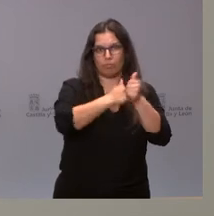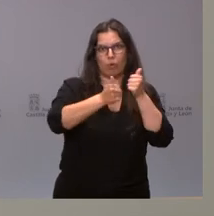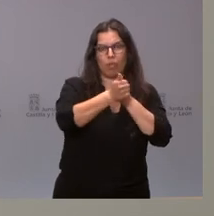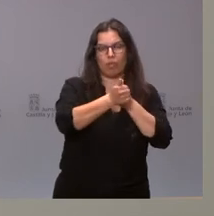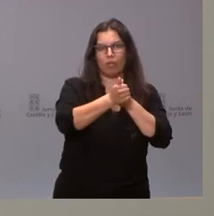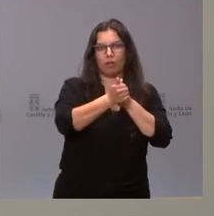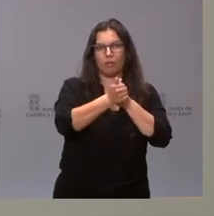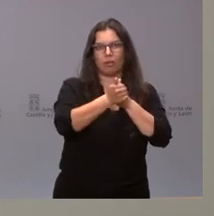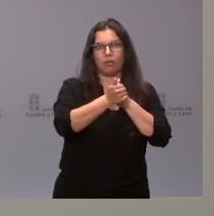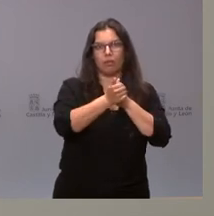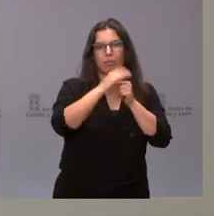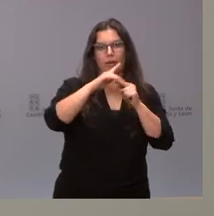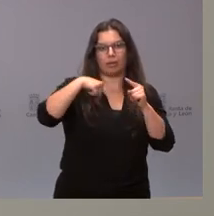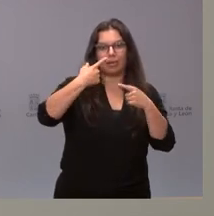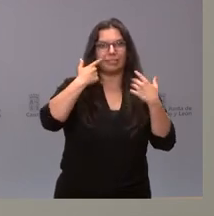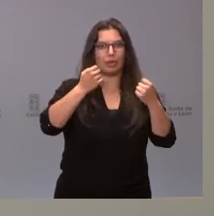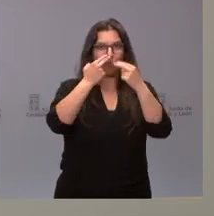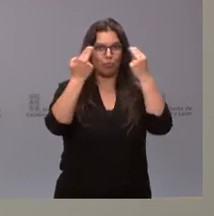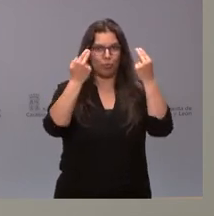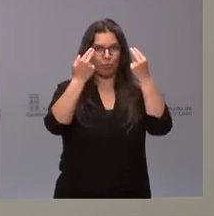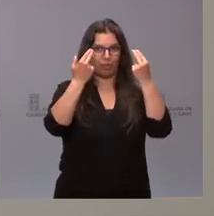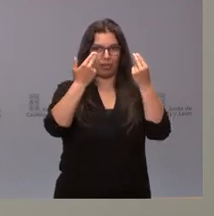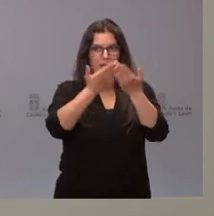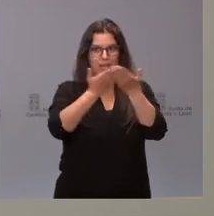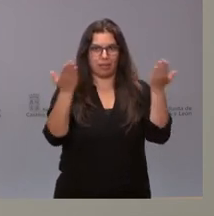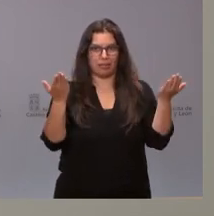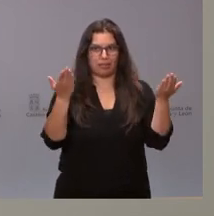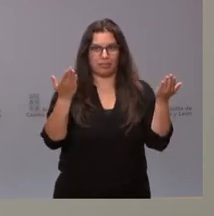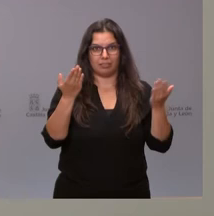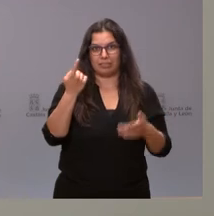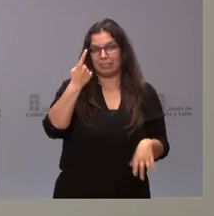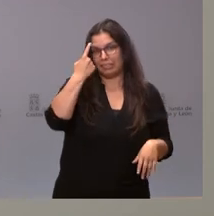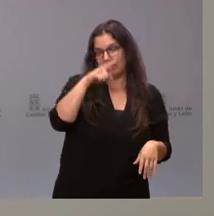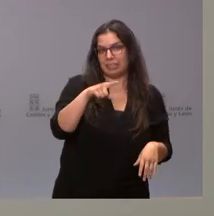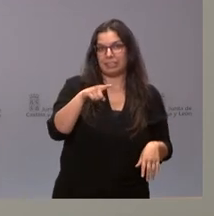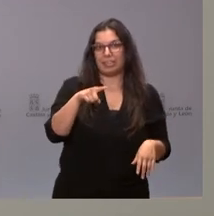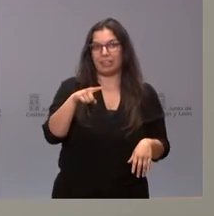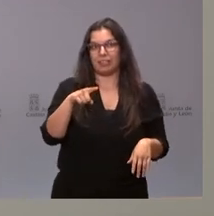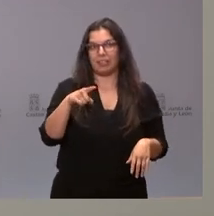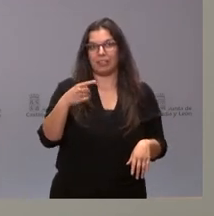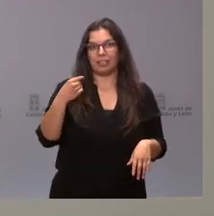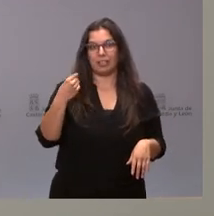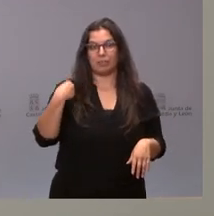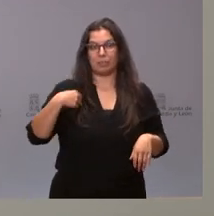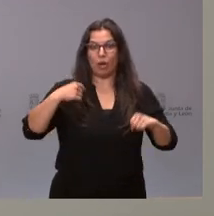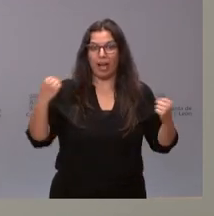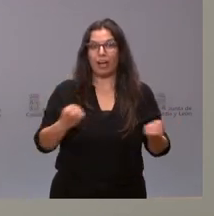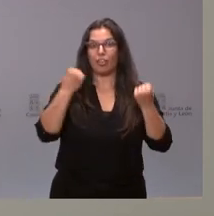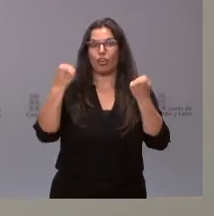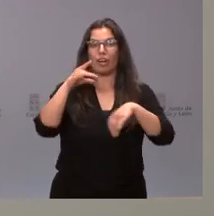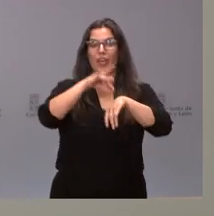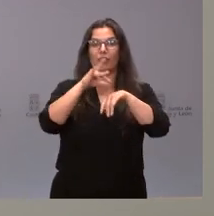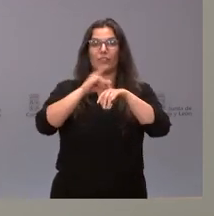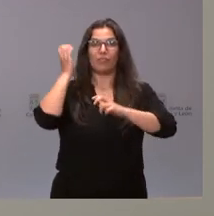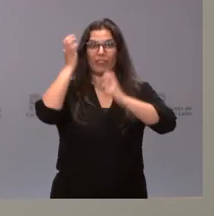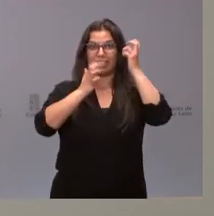para la salud pública, como bien se sabe en el lema que inspira las acciones de los veterinarios. Y